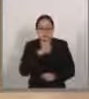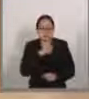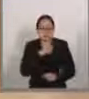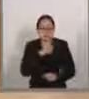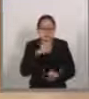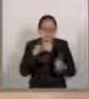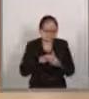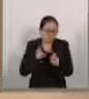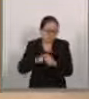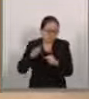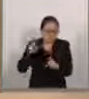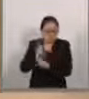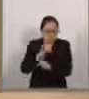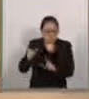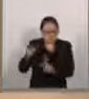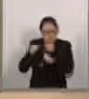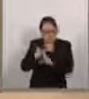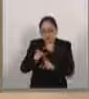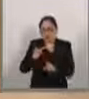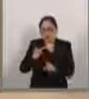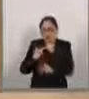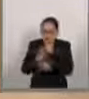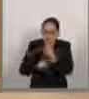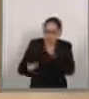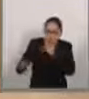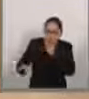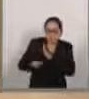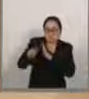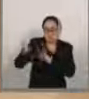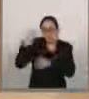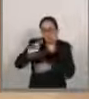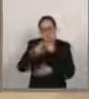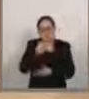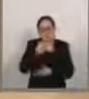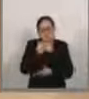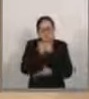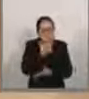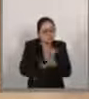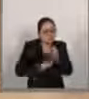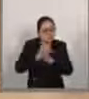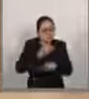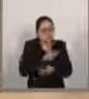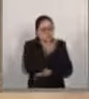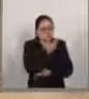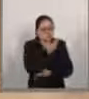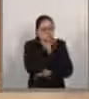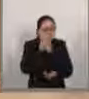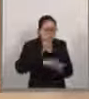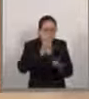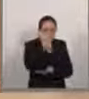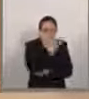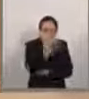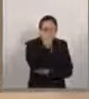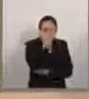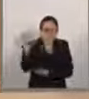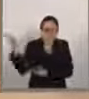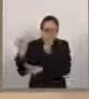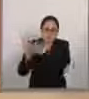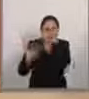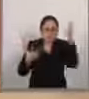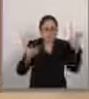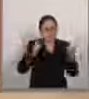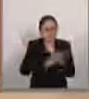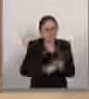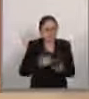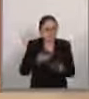conservación, el restablecimiento y el uso sostenible de los ecosistemas terrestres y los ecosistemas